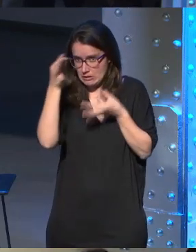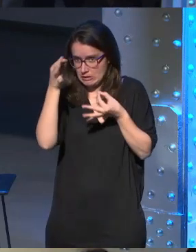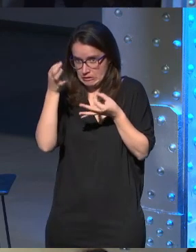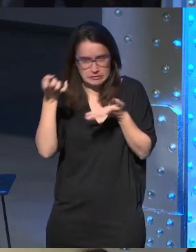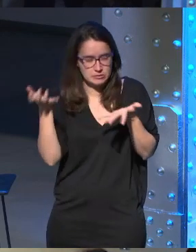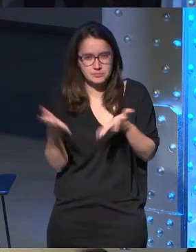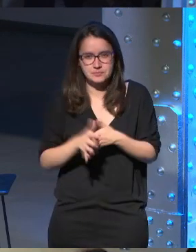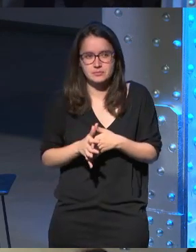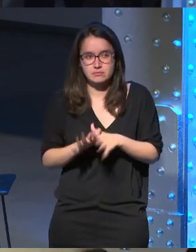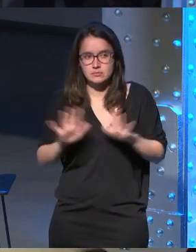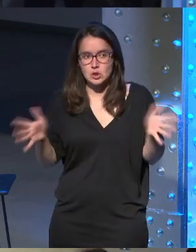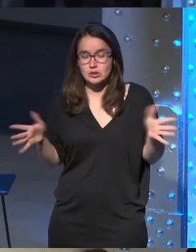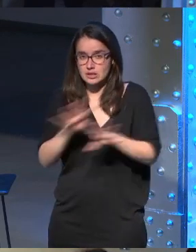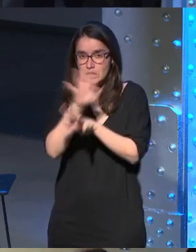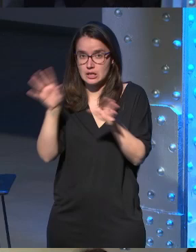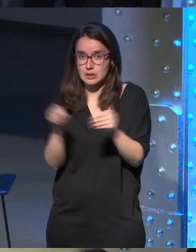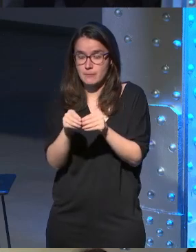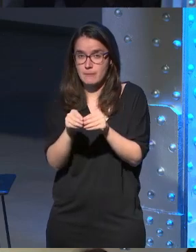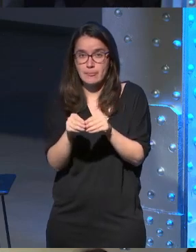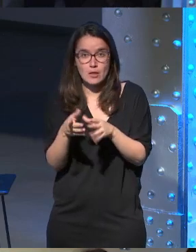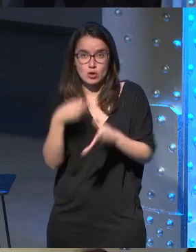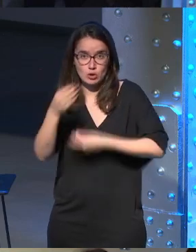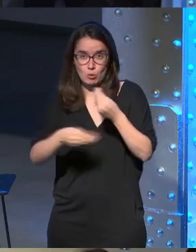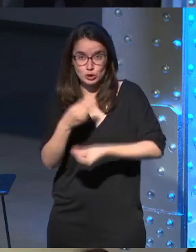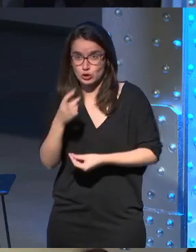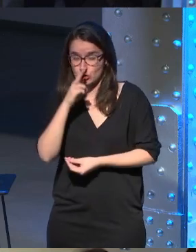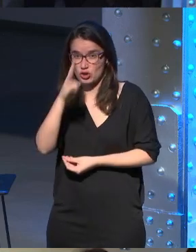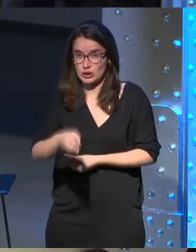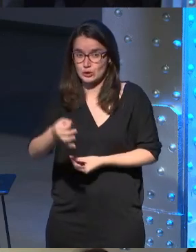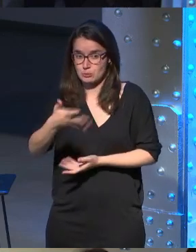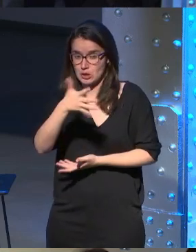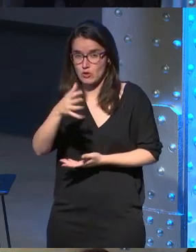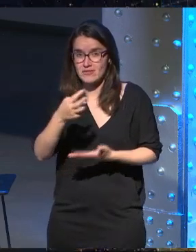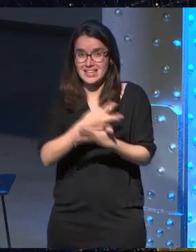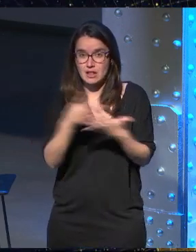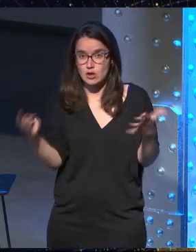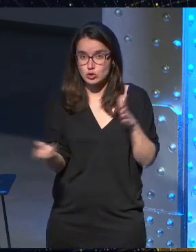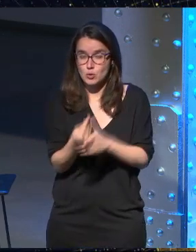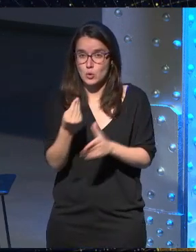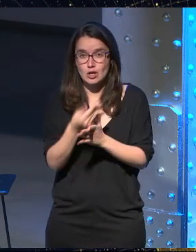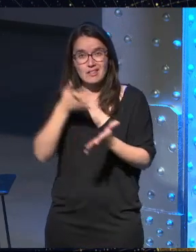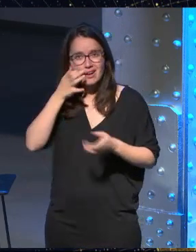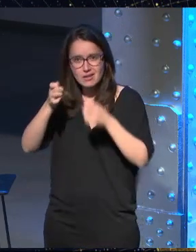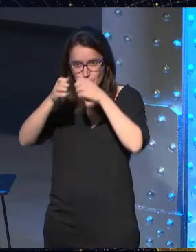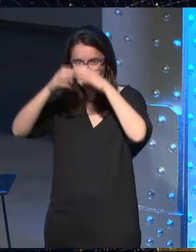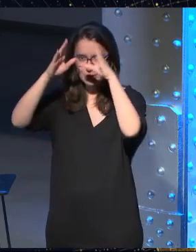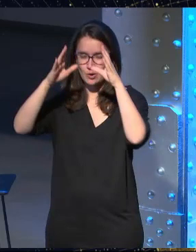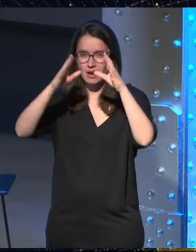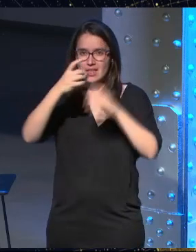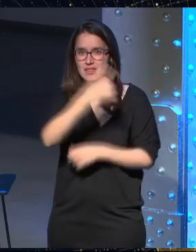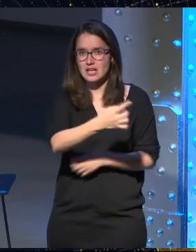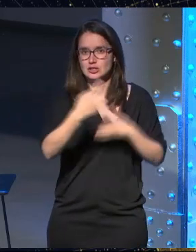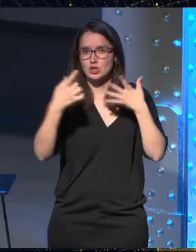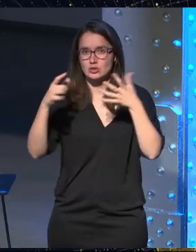y bueno este es el resultado de lo que hemos hecho en estos dos años y medio 18 producciones de realidad virtual más de